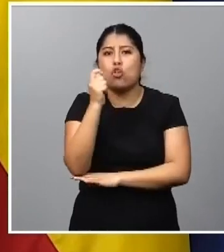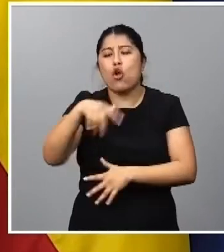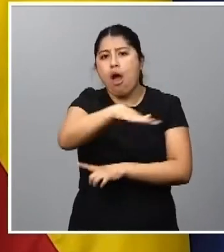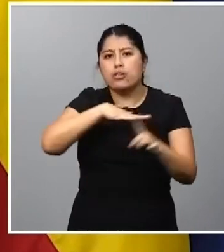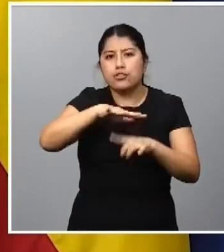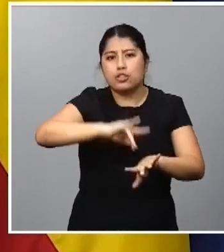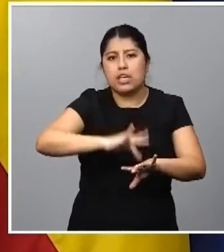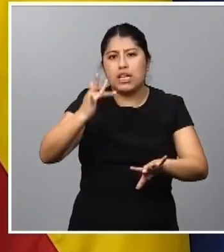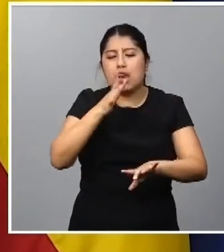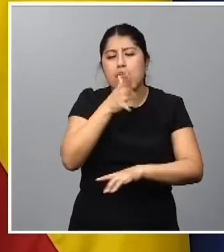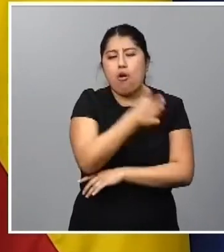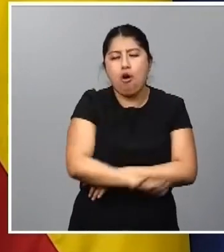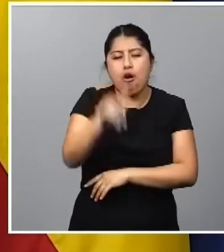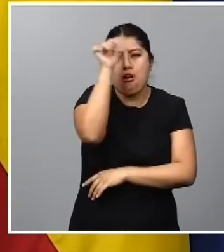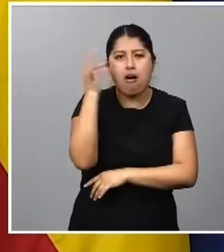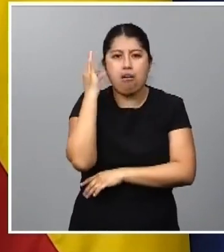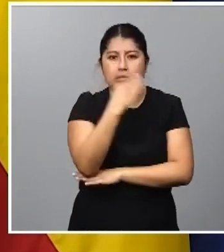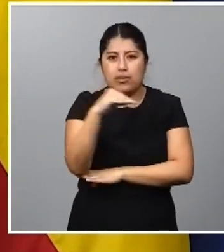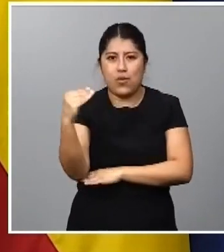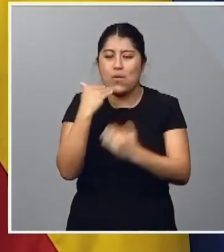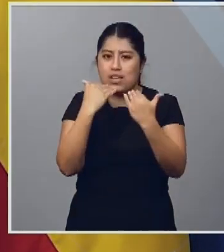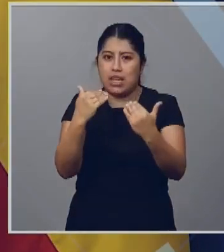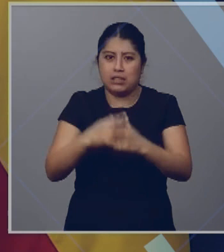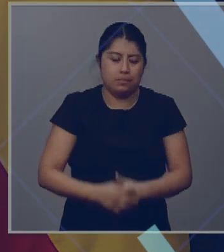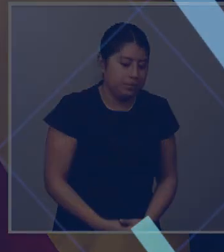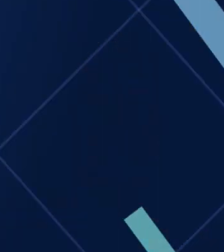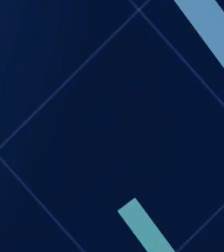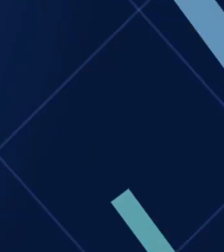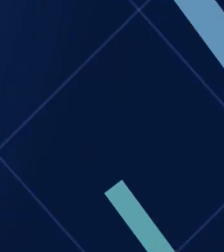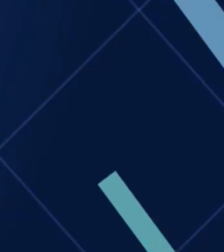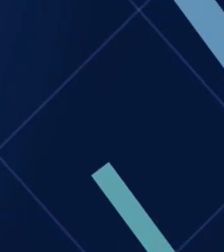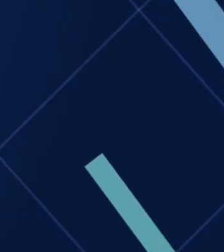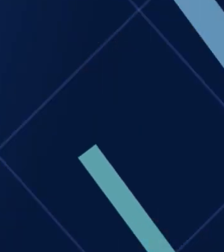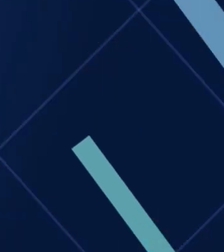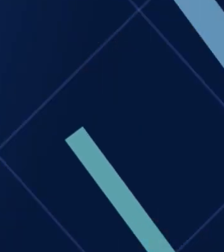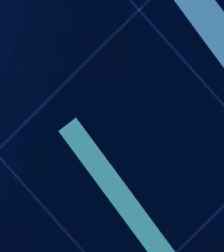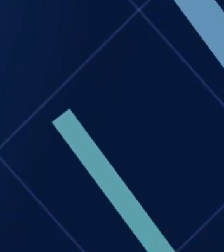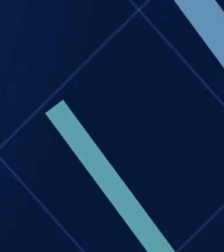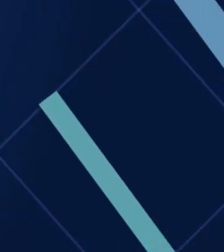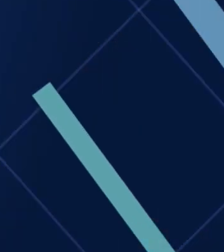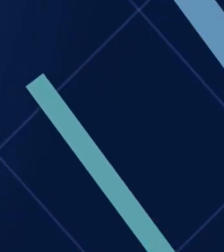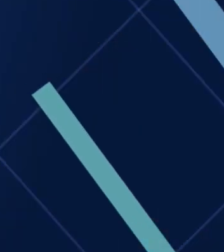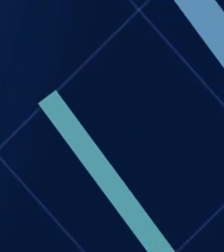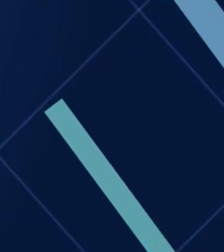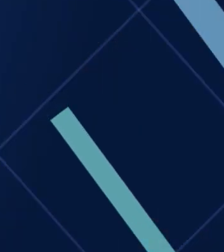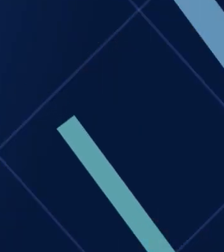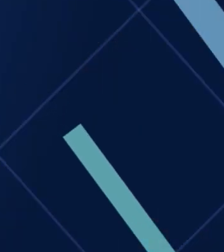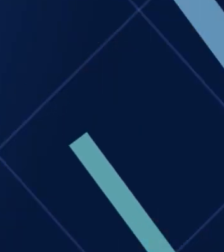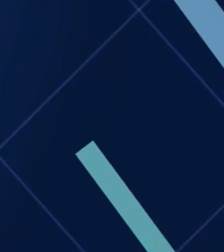seguros para nuestros niños, nuestras niñas y nuestros jóvenes. Gracias. Gracias. Gracias. Gracias. Gracias.